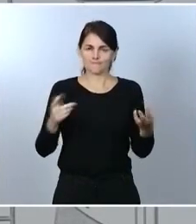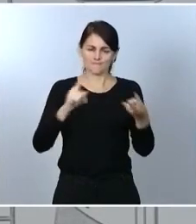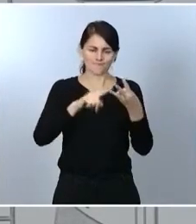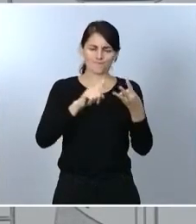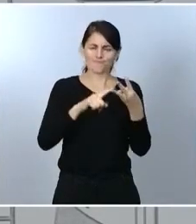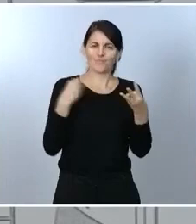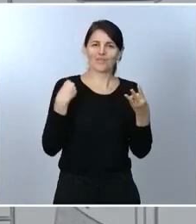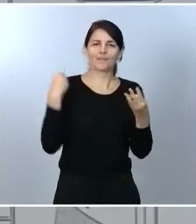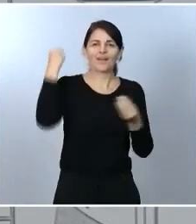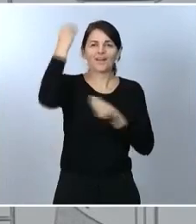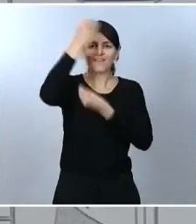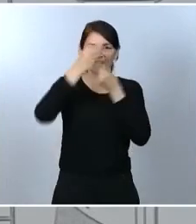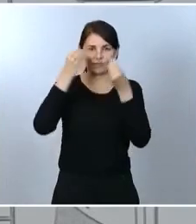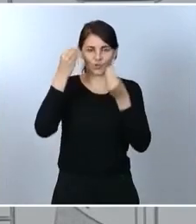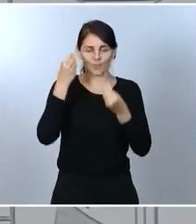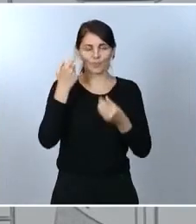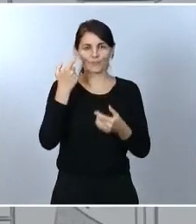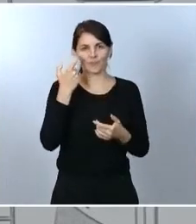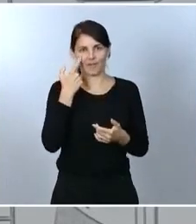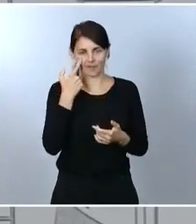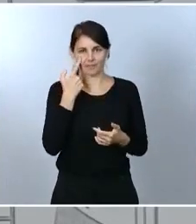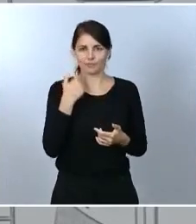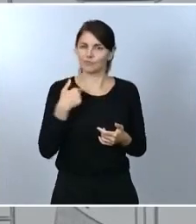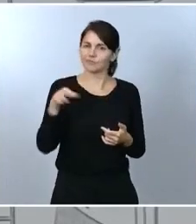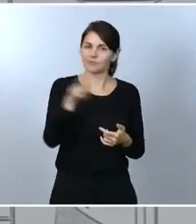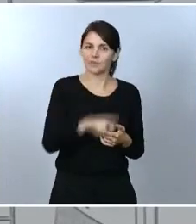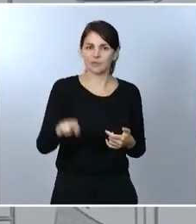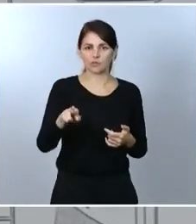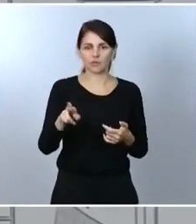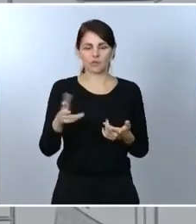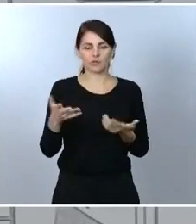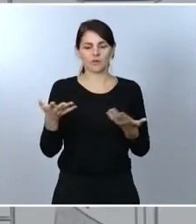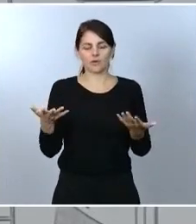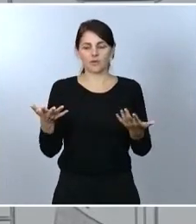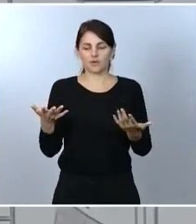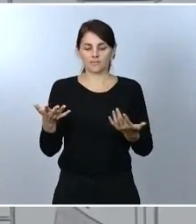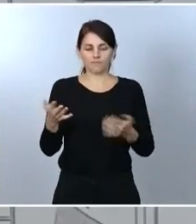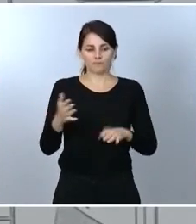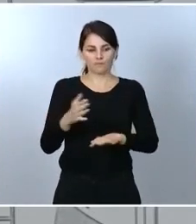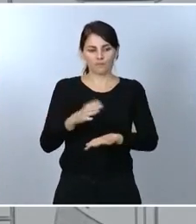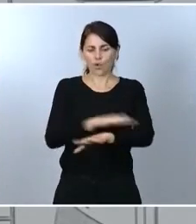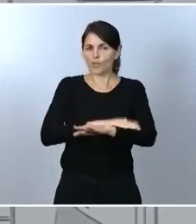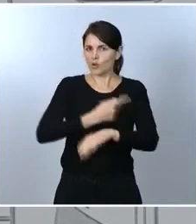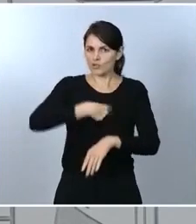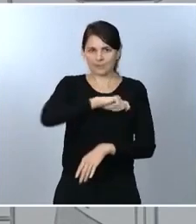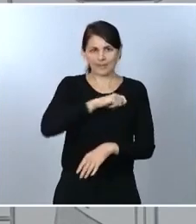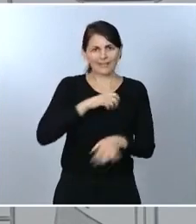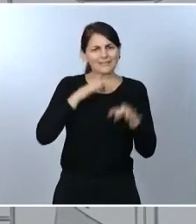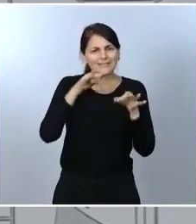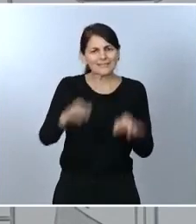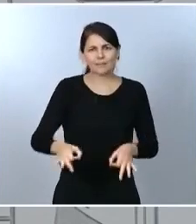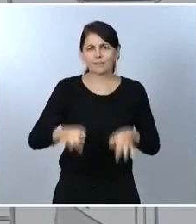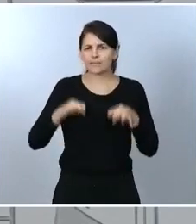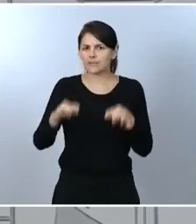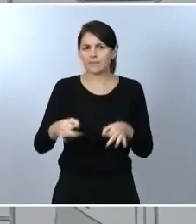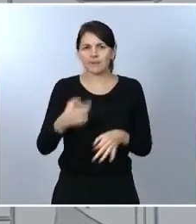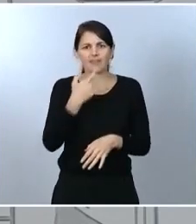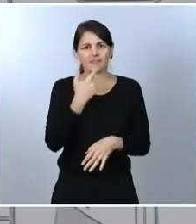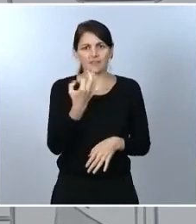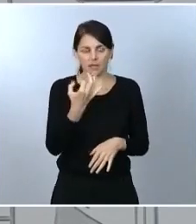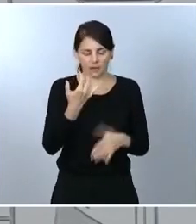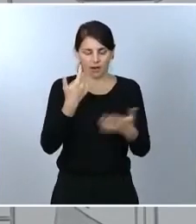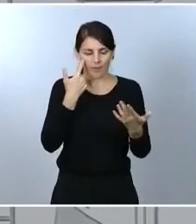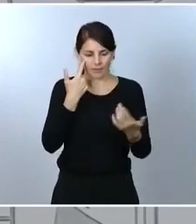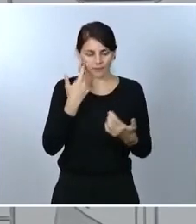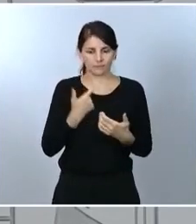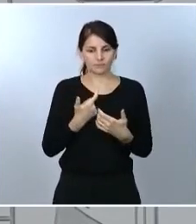que para renunciar o, mejor dicho, para limitar o reducir derechos fundamentales como